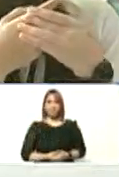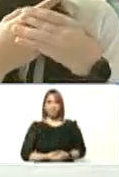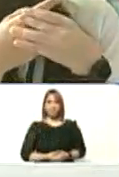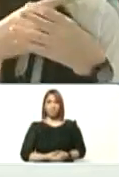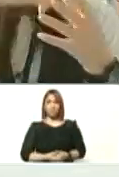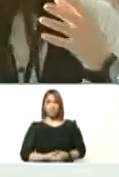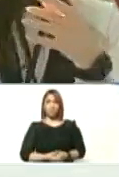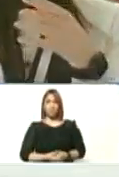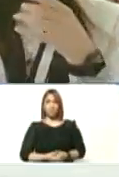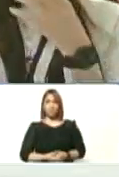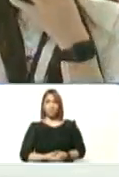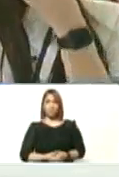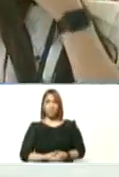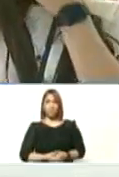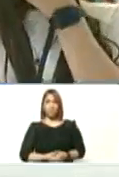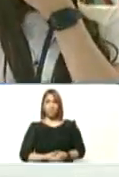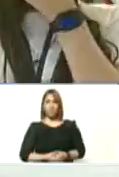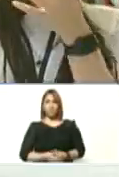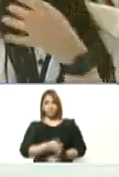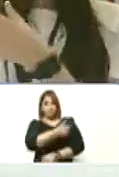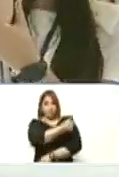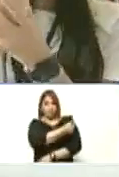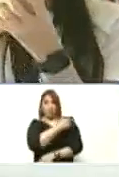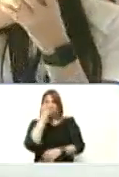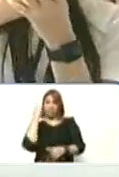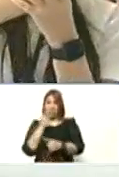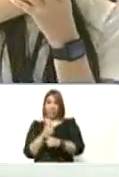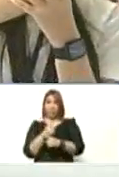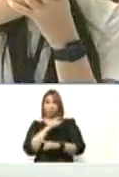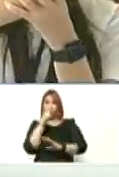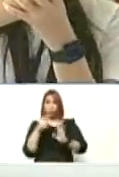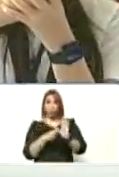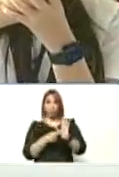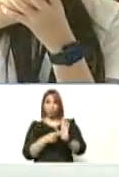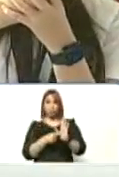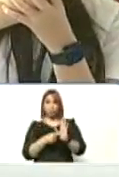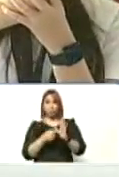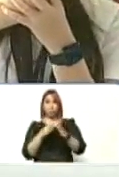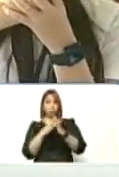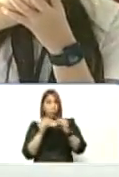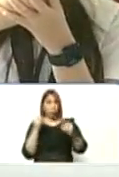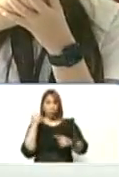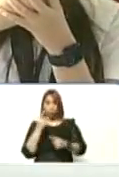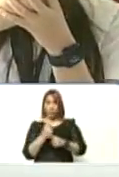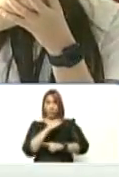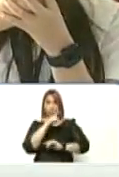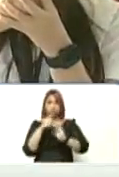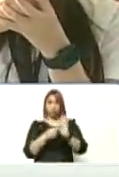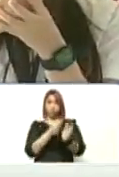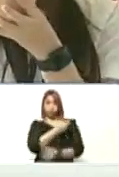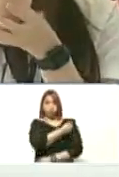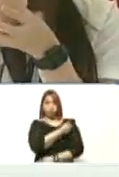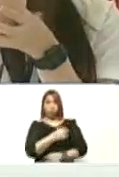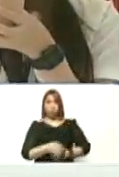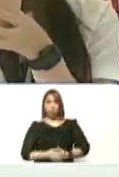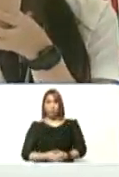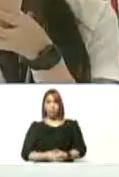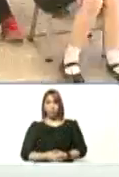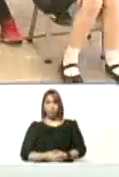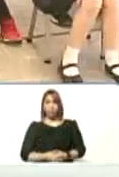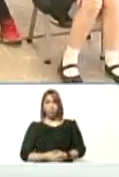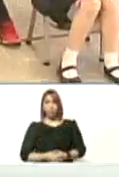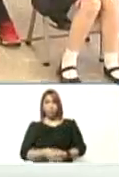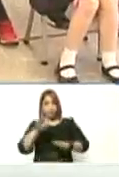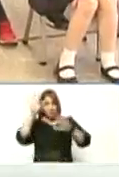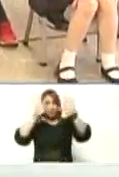bueno hay que vacunarse todos tienen que vacunarse todos tienen que vacunarse ahí están los brazos